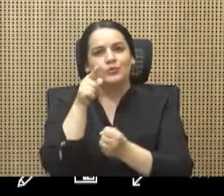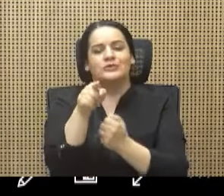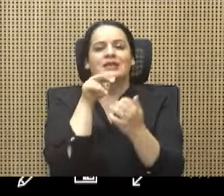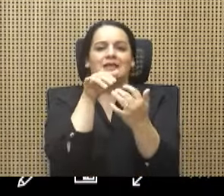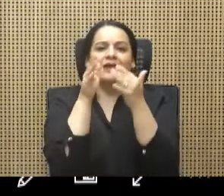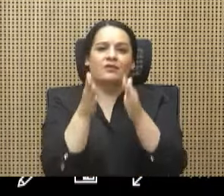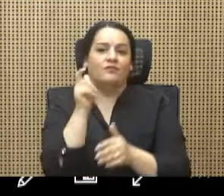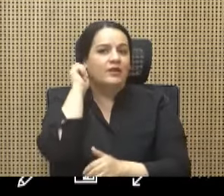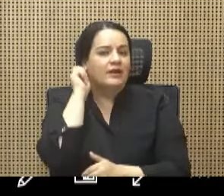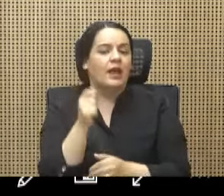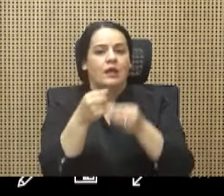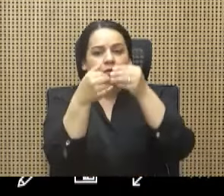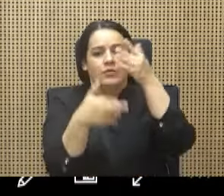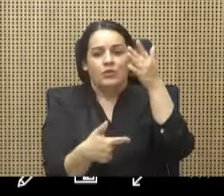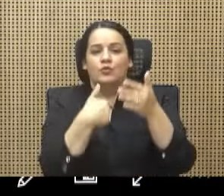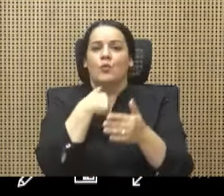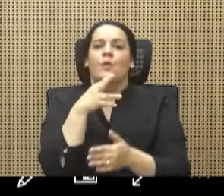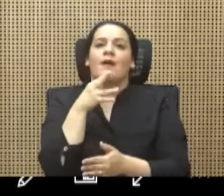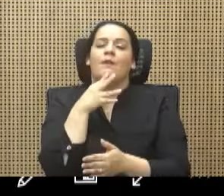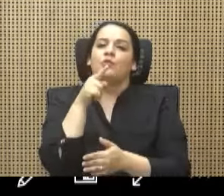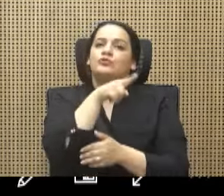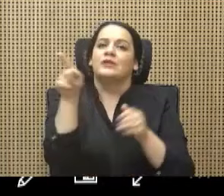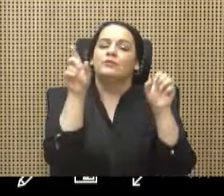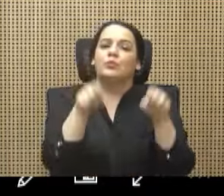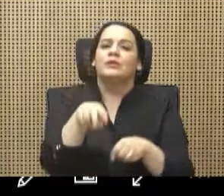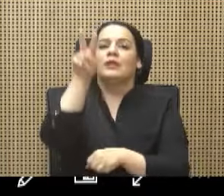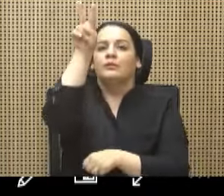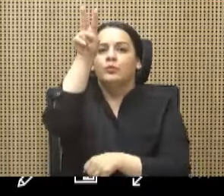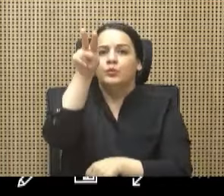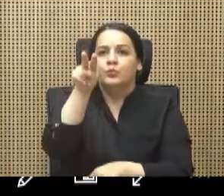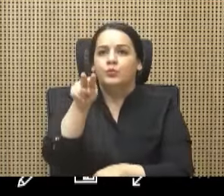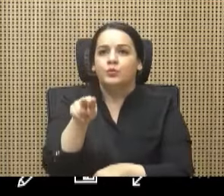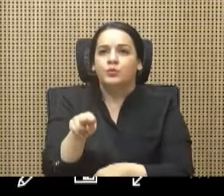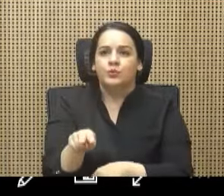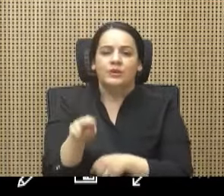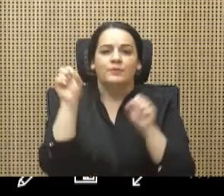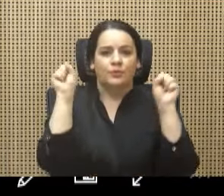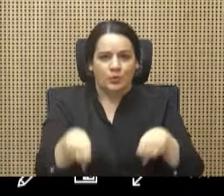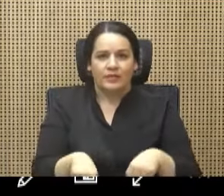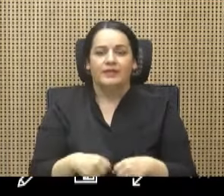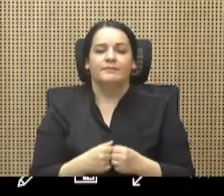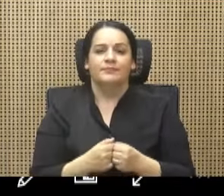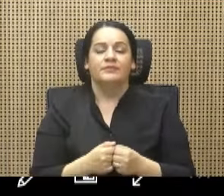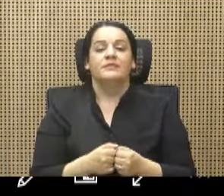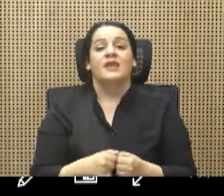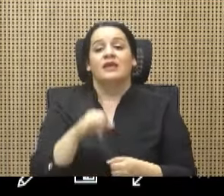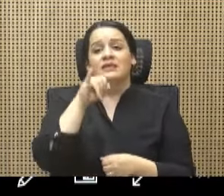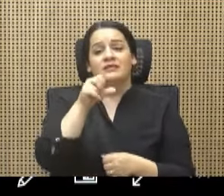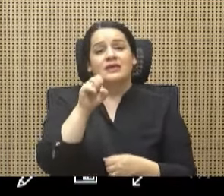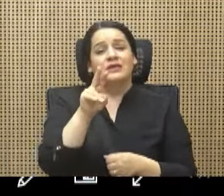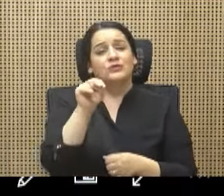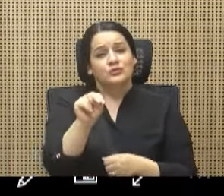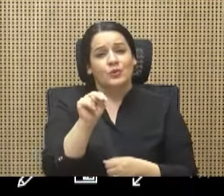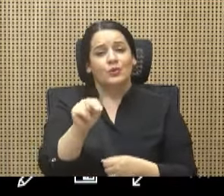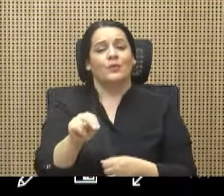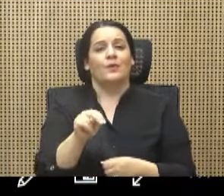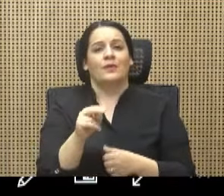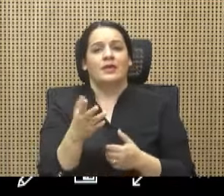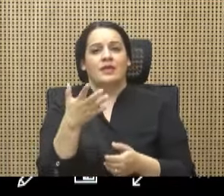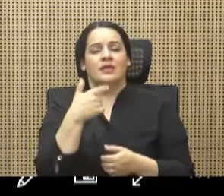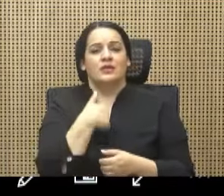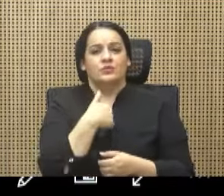ahí van. Y mientras yo hablo, ustedes, si quieren, los pueden seguir leyendo. Entonces, don Jason, perdón, yo sé